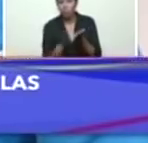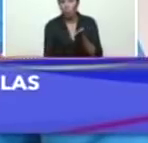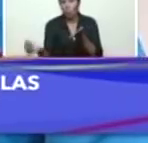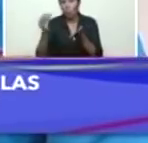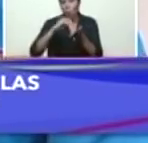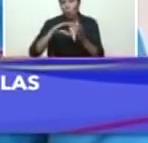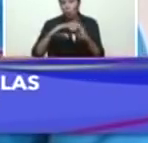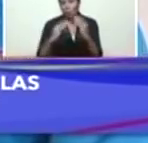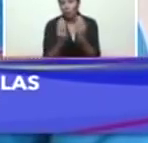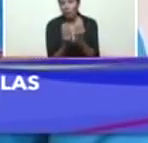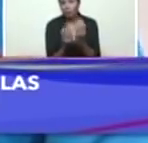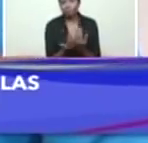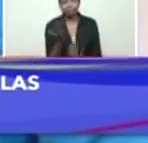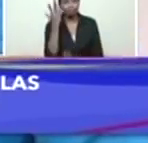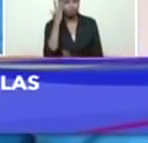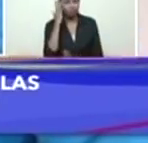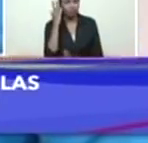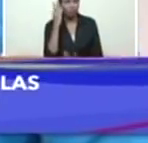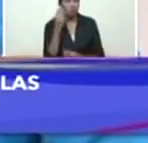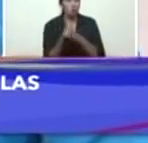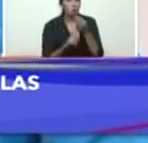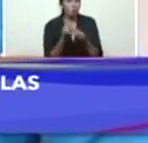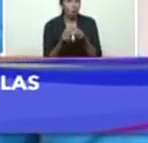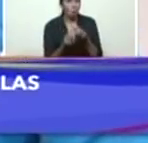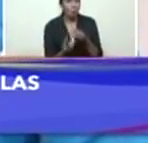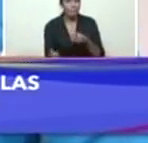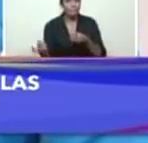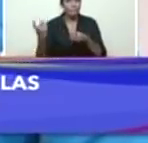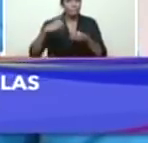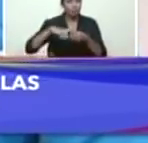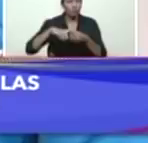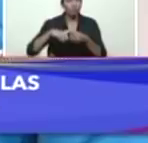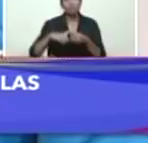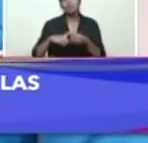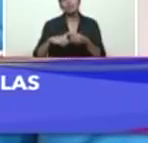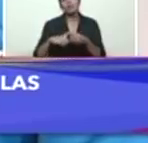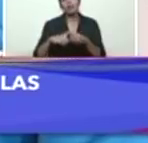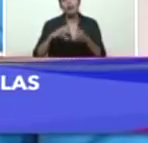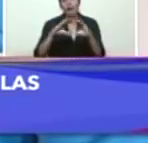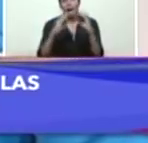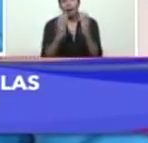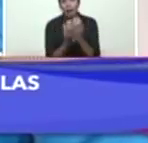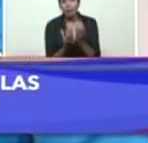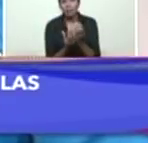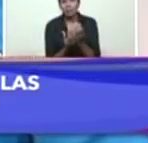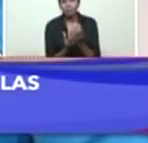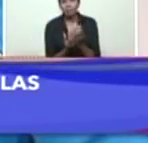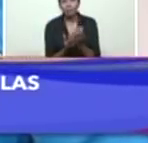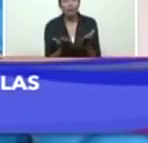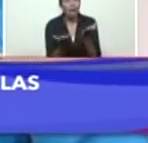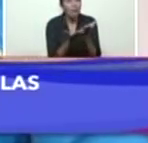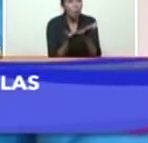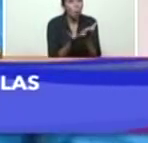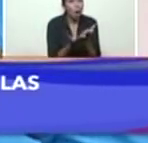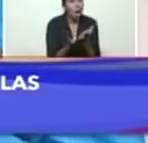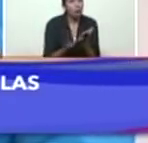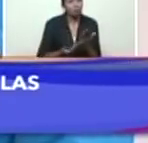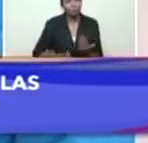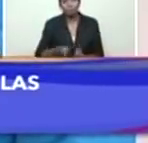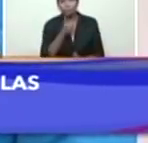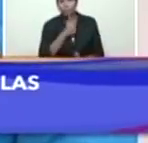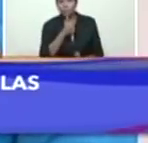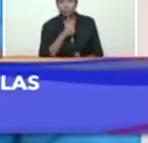y saber en qué condiciones vamos a incorporarnos al reinicio de clase, que es una escuela de resistencia, el maestro de resistencia